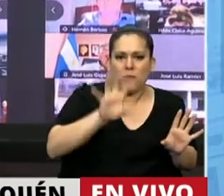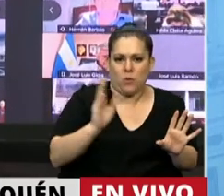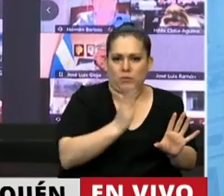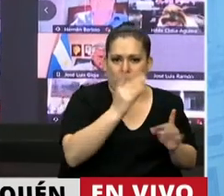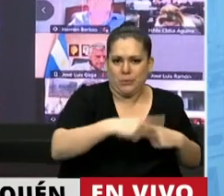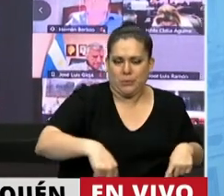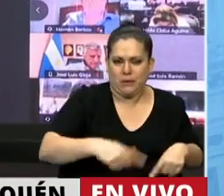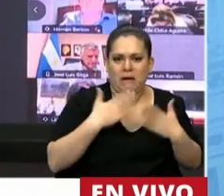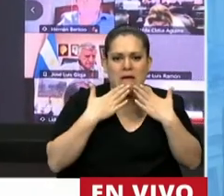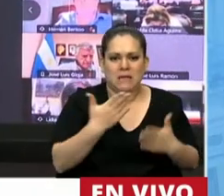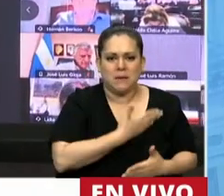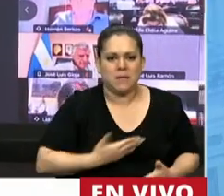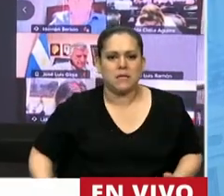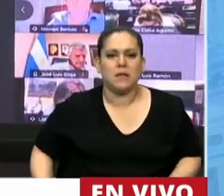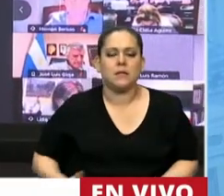gracias, señor presidente.